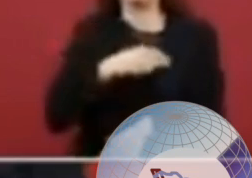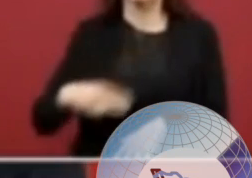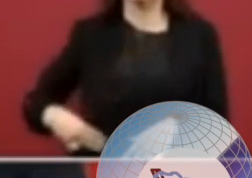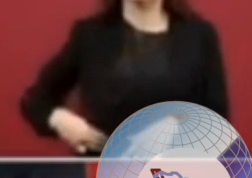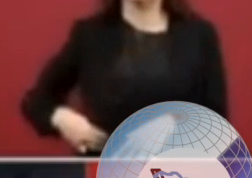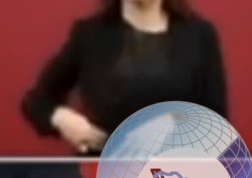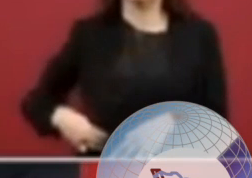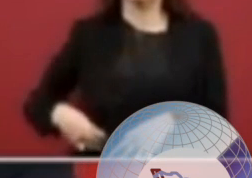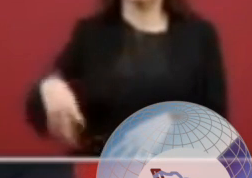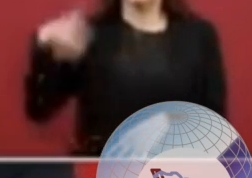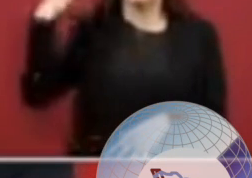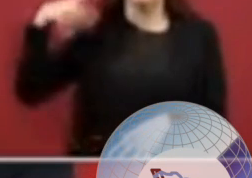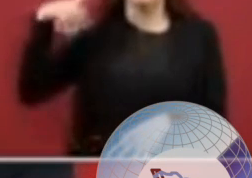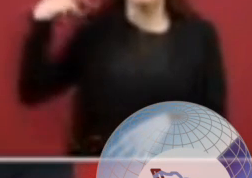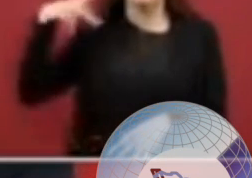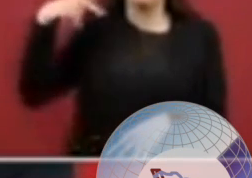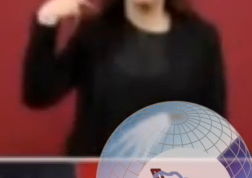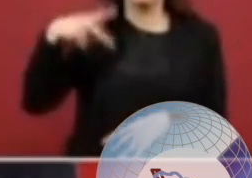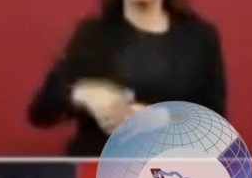de Puebla.